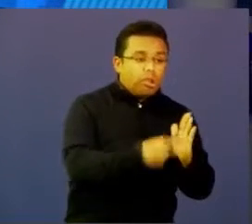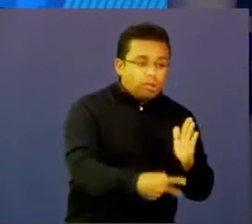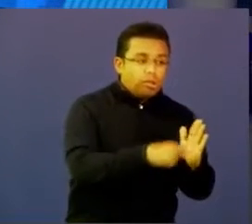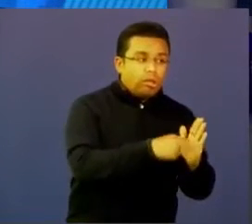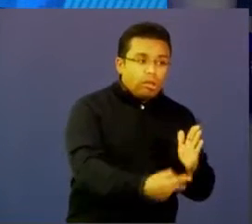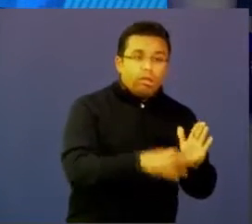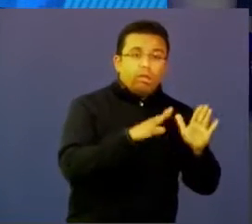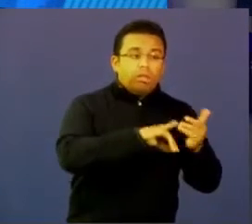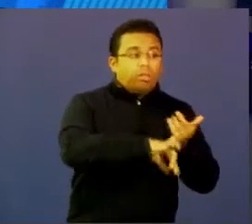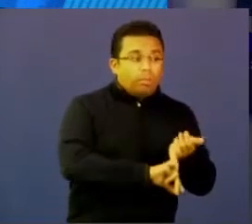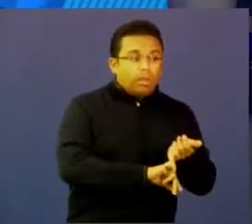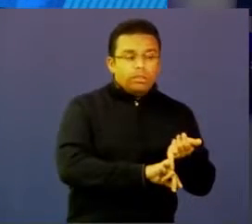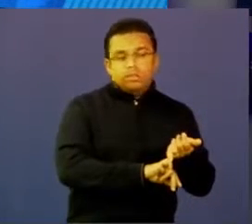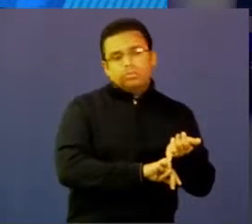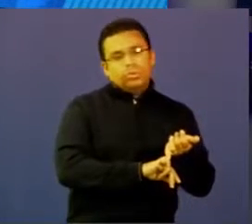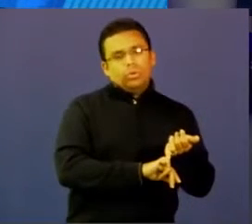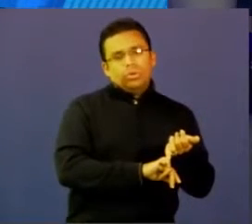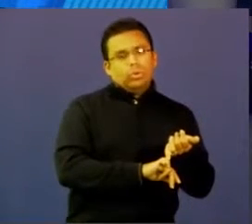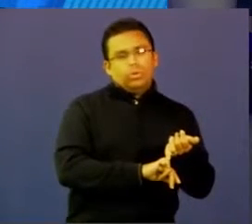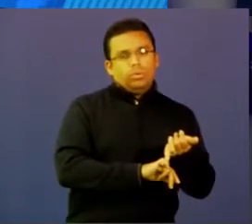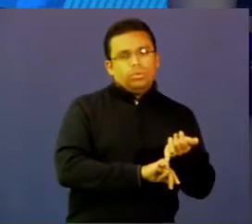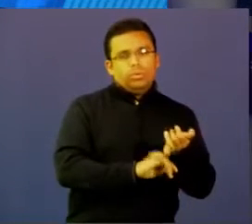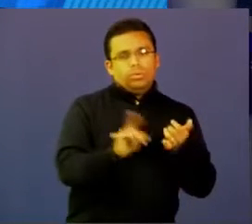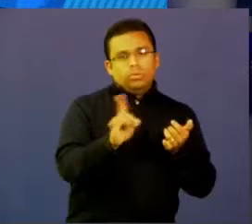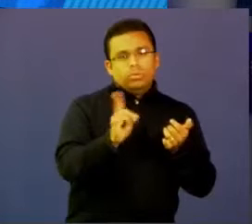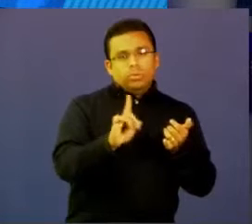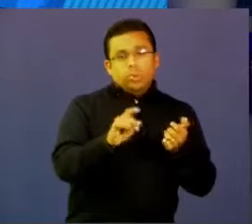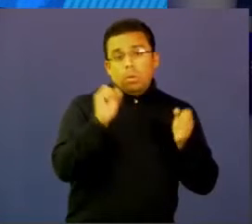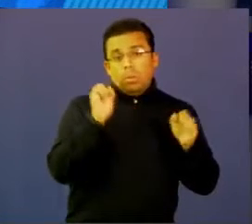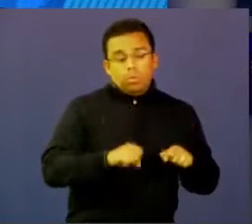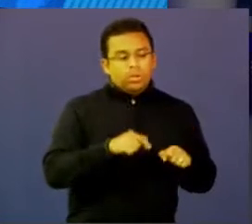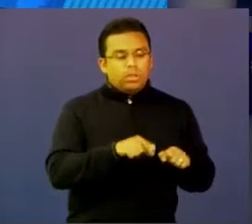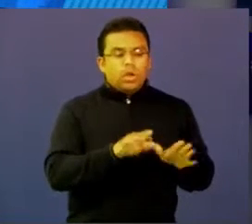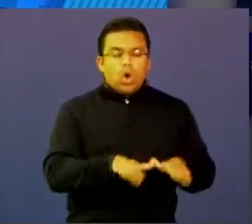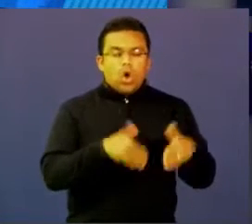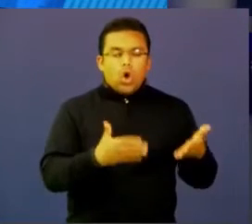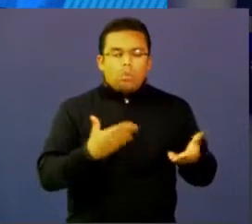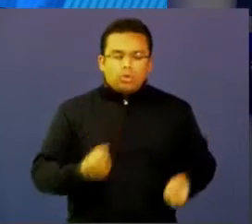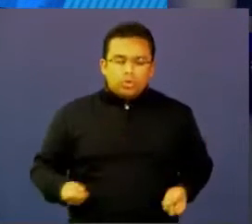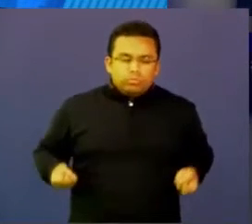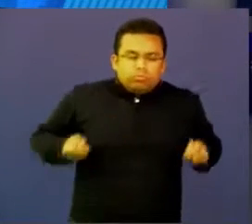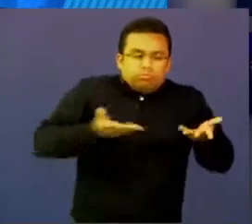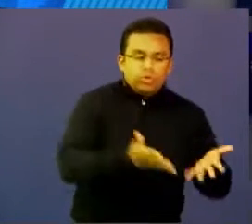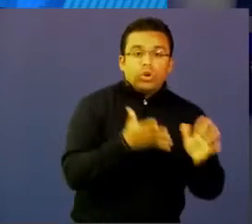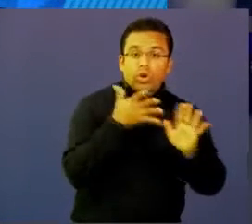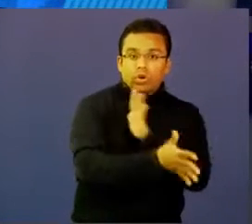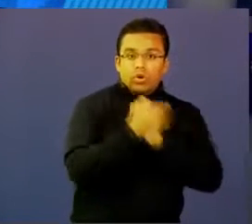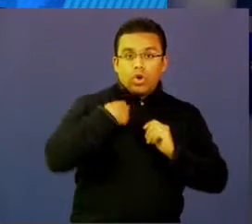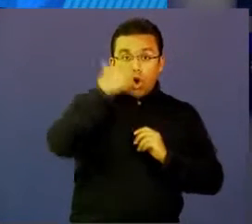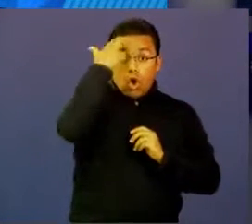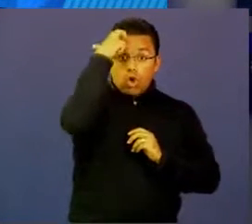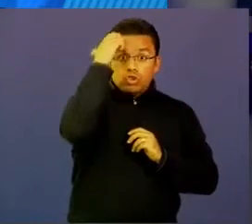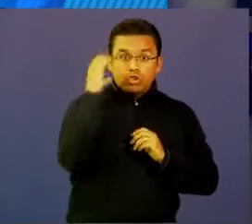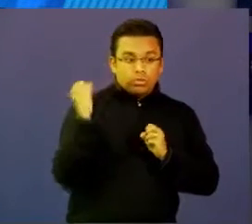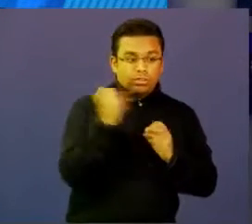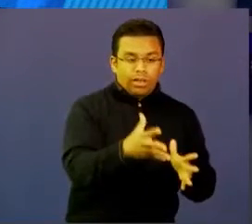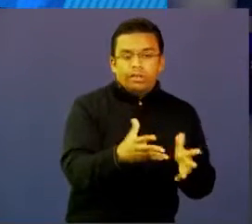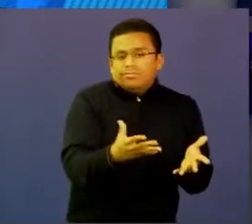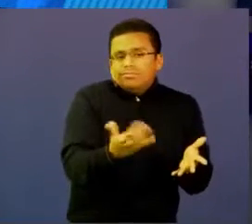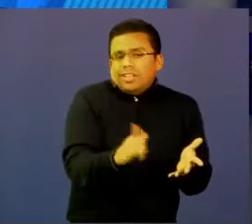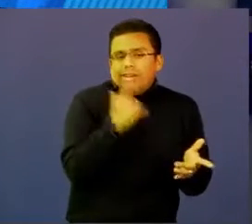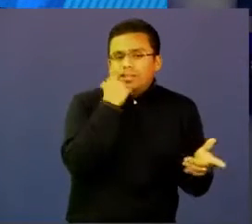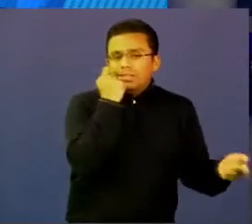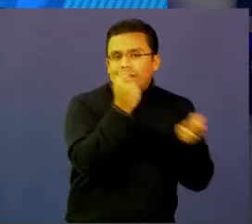si se incorpora precisamente al, al, cómo transmitimos ese conocimiento ya hay una estrategia de gamificación.